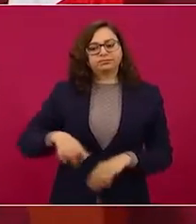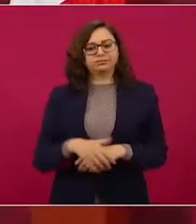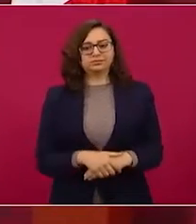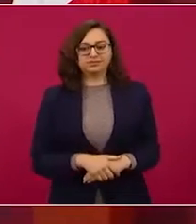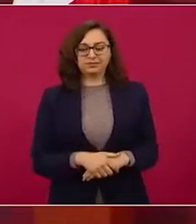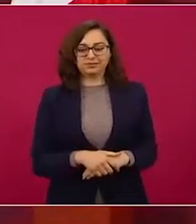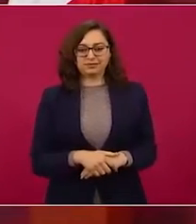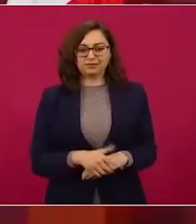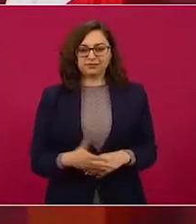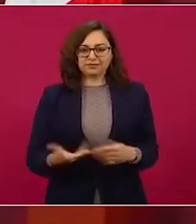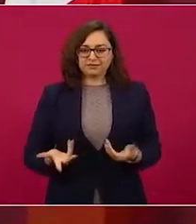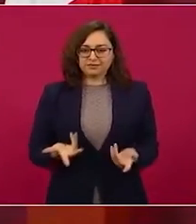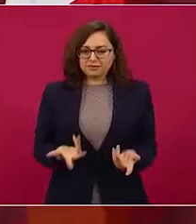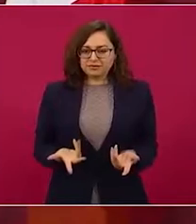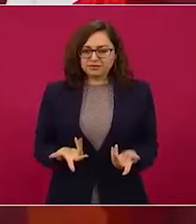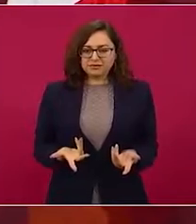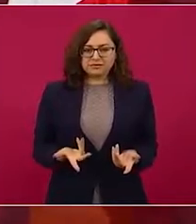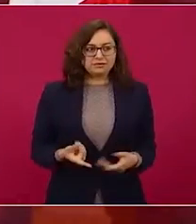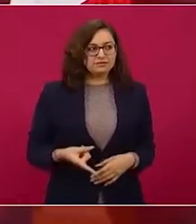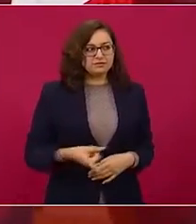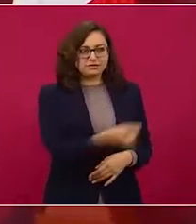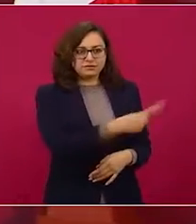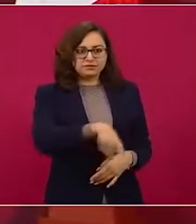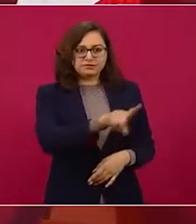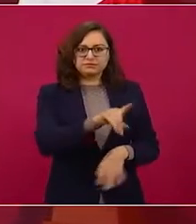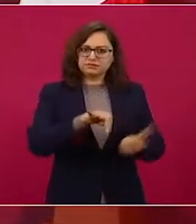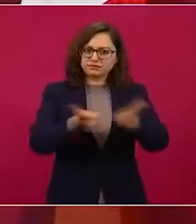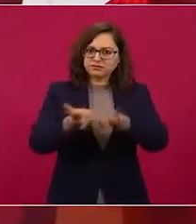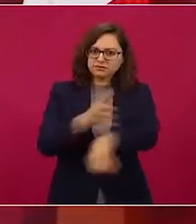no se atreven a decir la verdad.